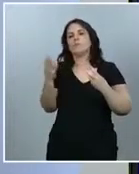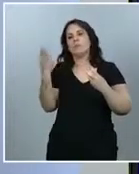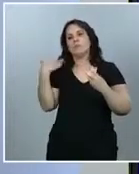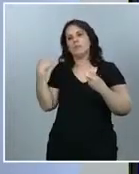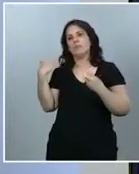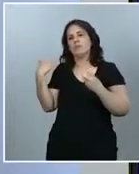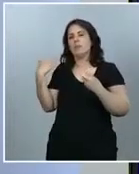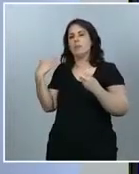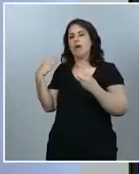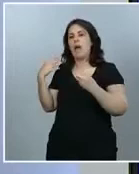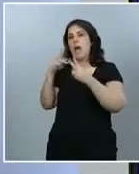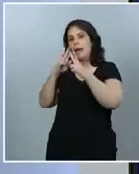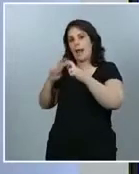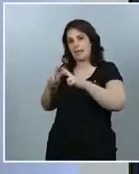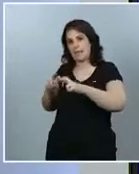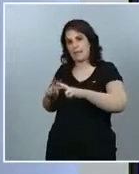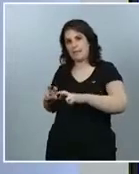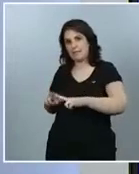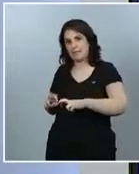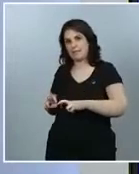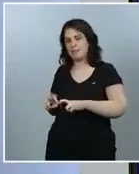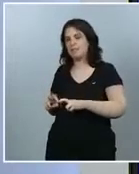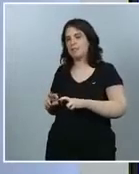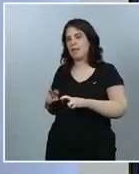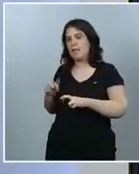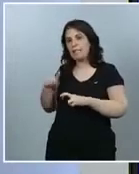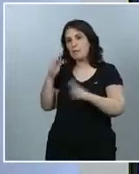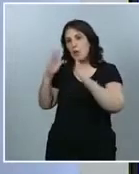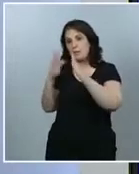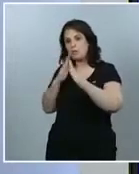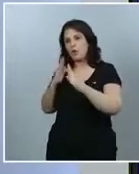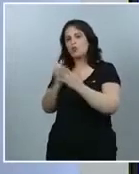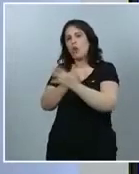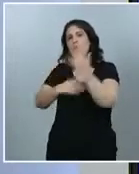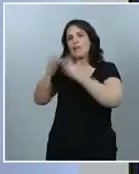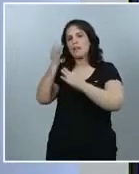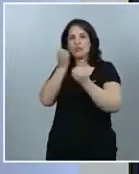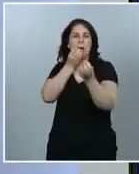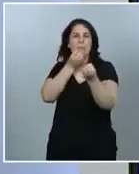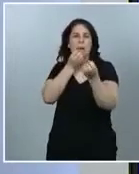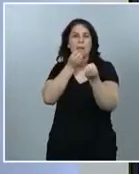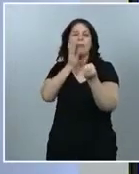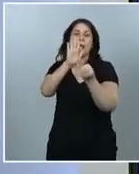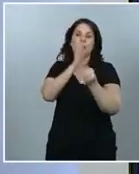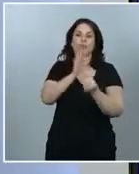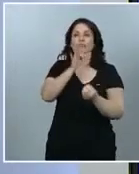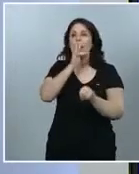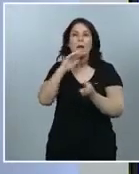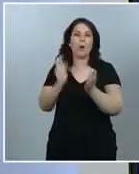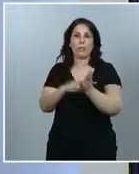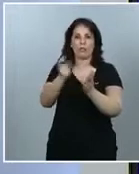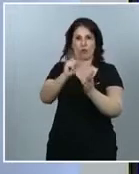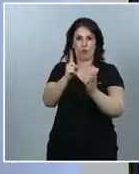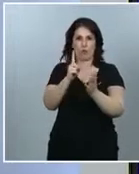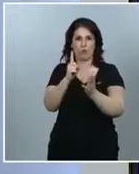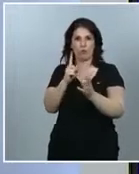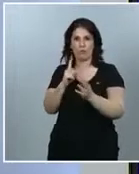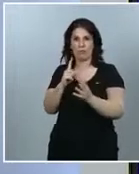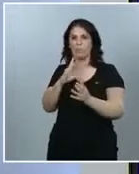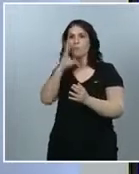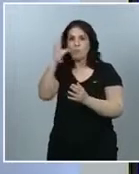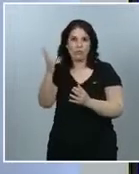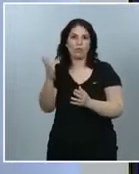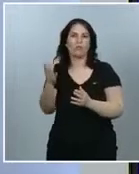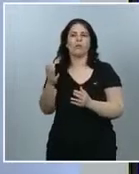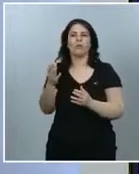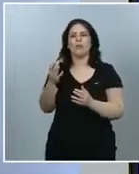no todos los datos estaban completos y, por lo tanto, aquellas participantes de los que no teníamos, por ejemplo, la edad